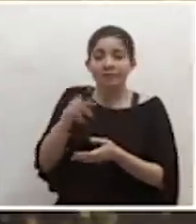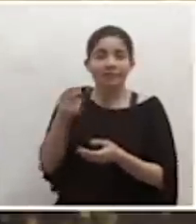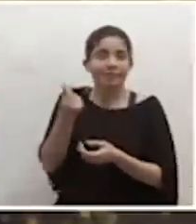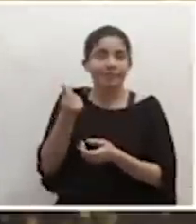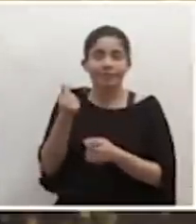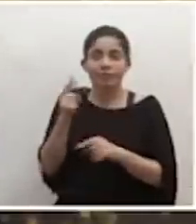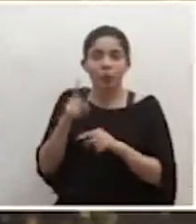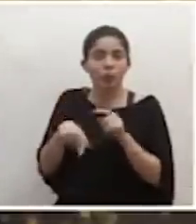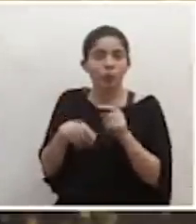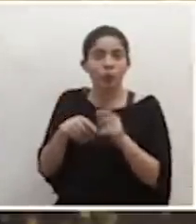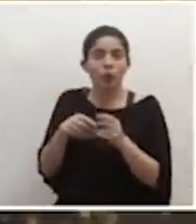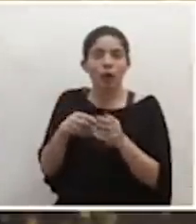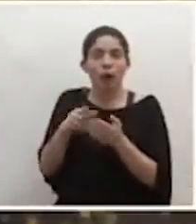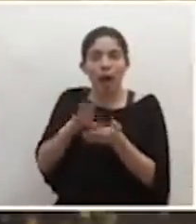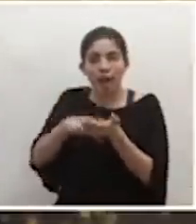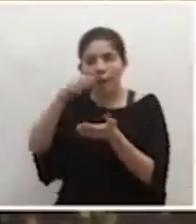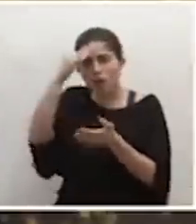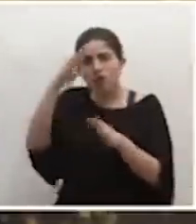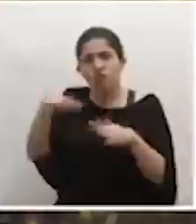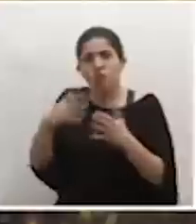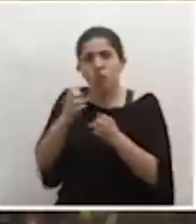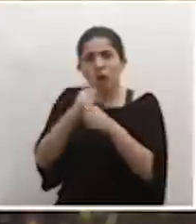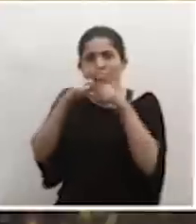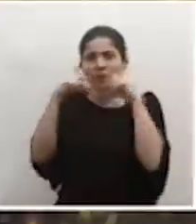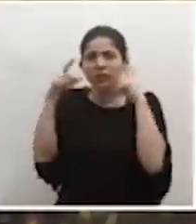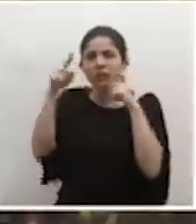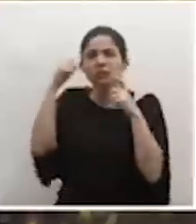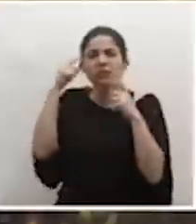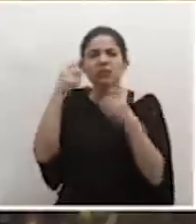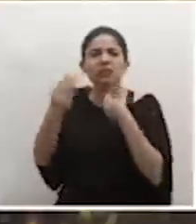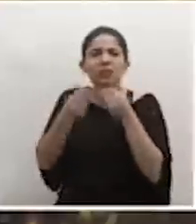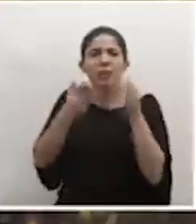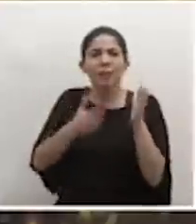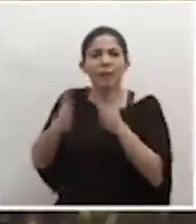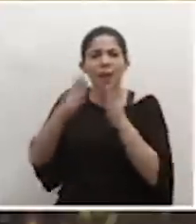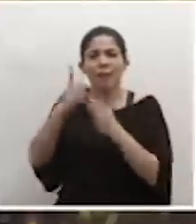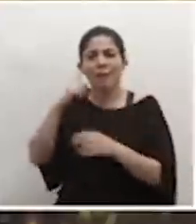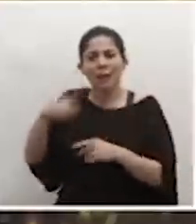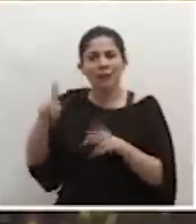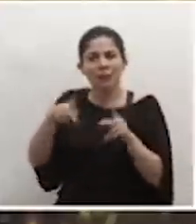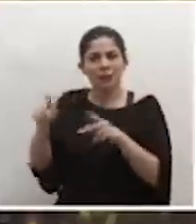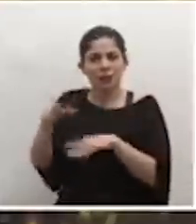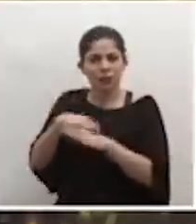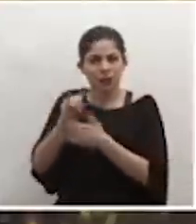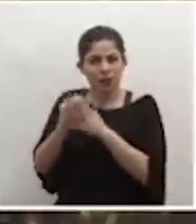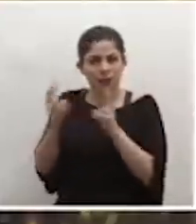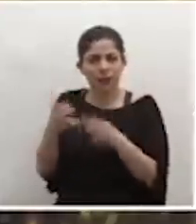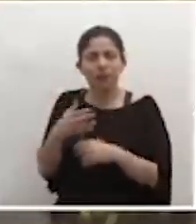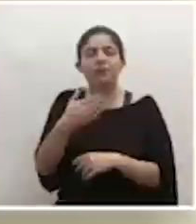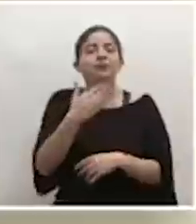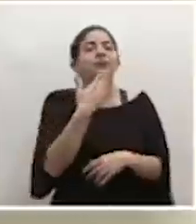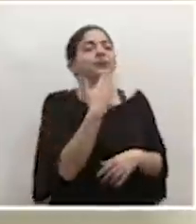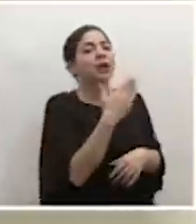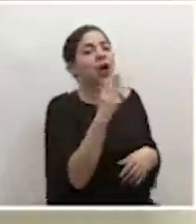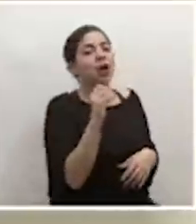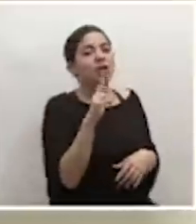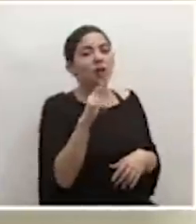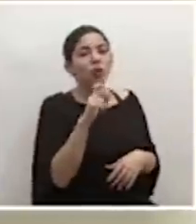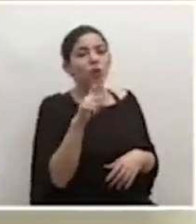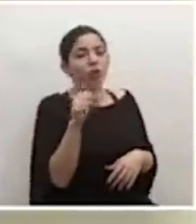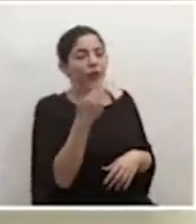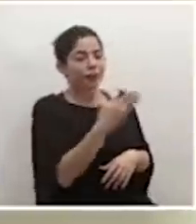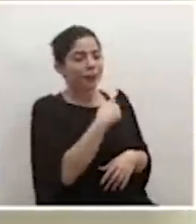tengan acceso para aprender a hacer mascarillas, qué están pensando para esta población sobre el tema. Gracias. Muchas gracias a Óscar Ulloa. Señor